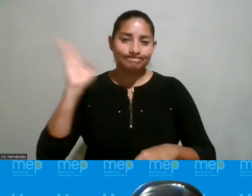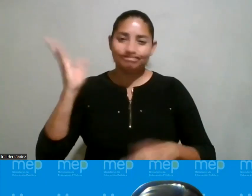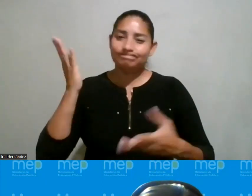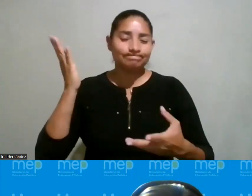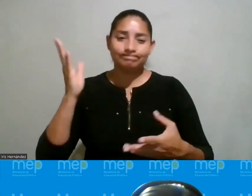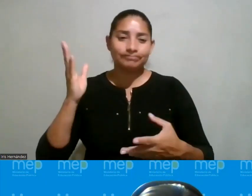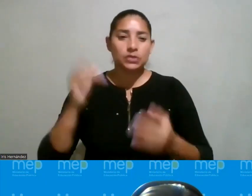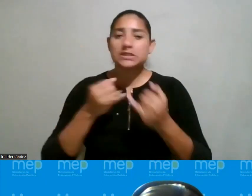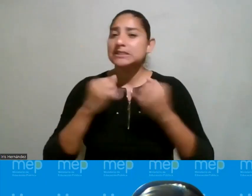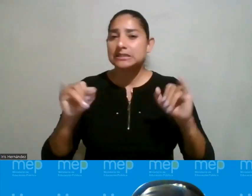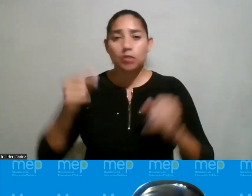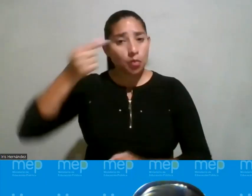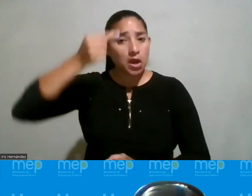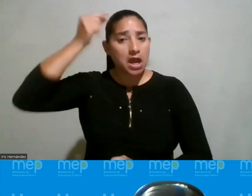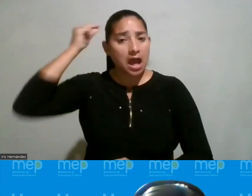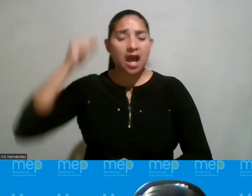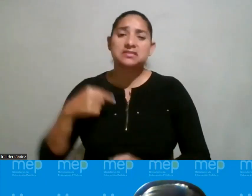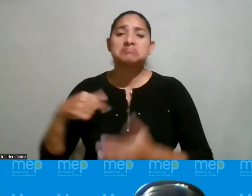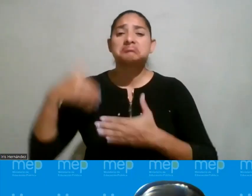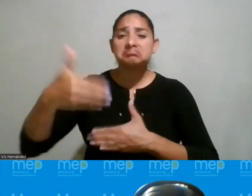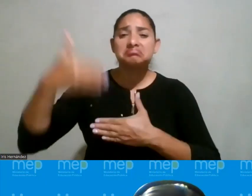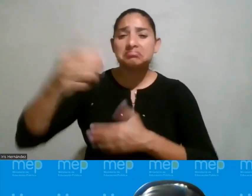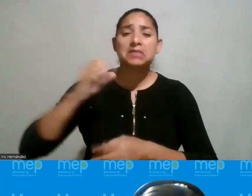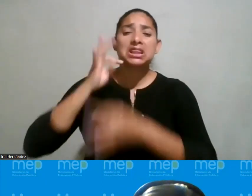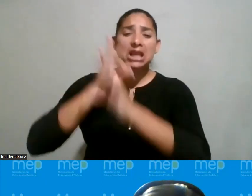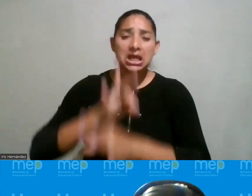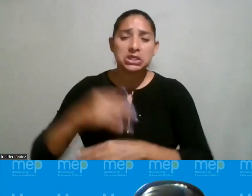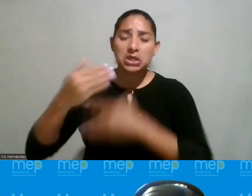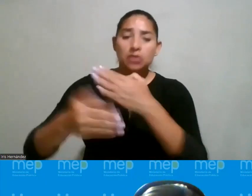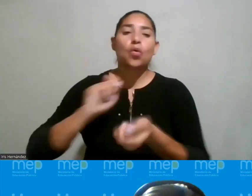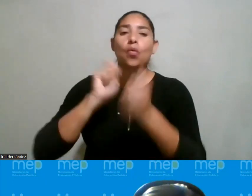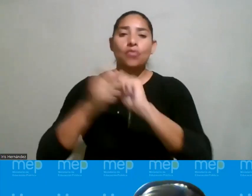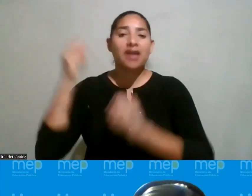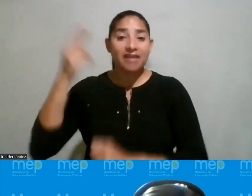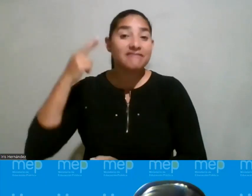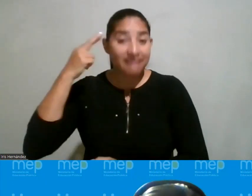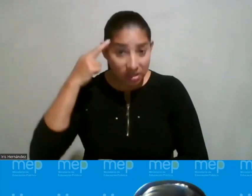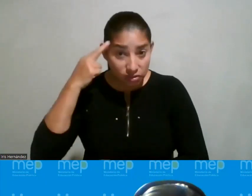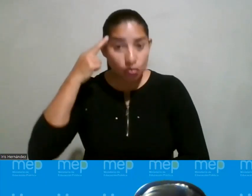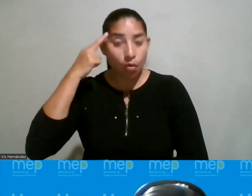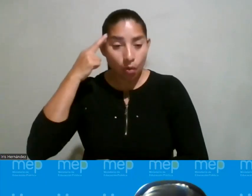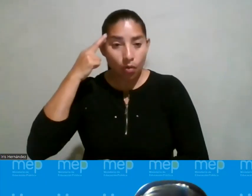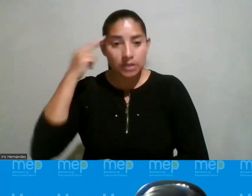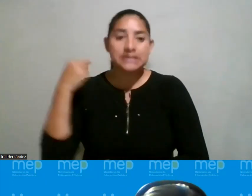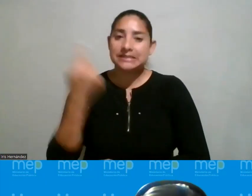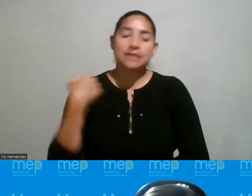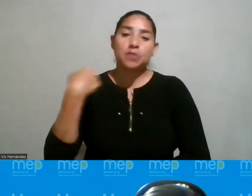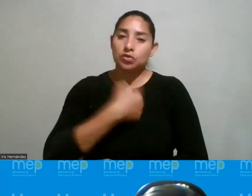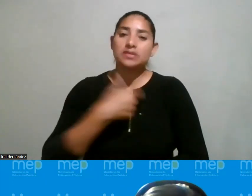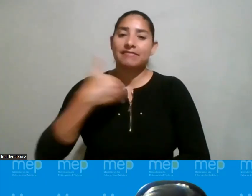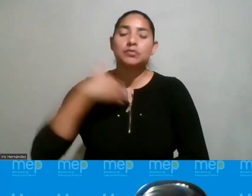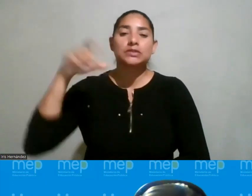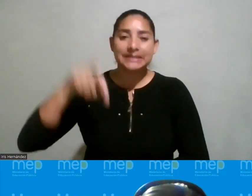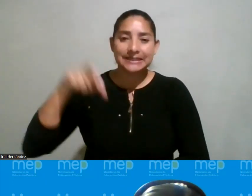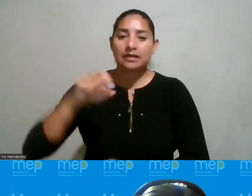decía don Gerardo no es un tema de moda es que detrás de esto hay una razón hay un por qué y eso es lo que siempre tenemos que tener ahí